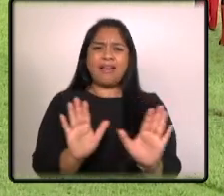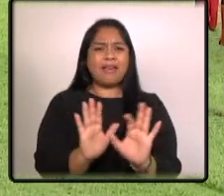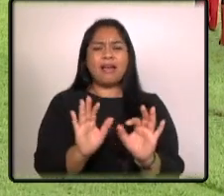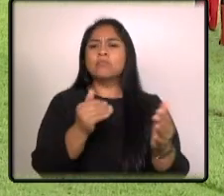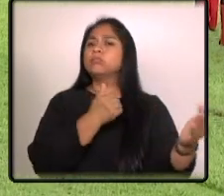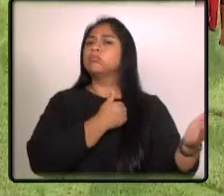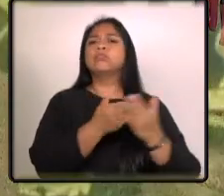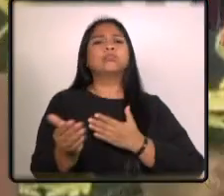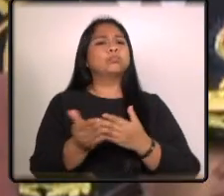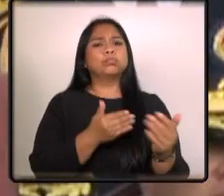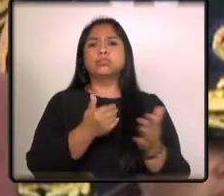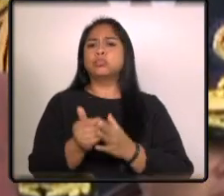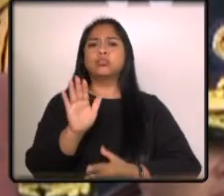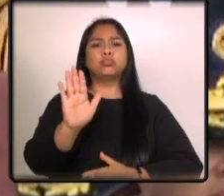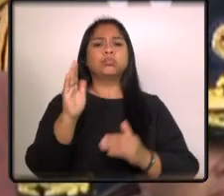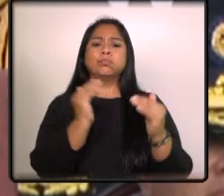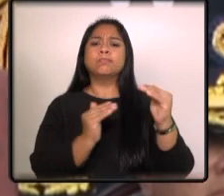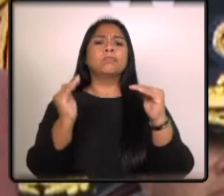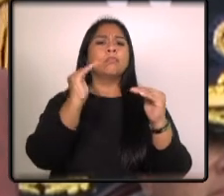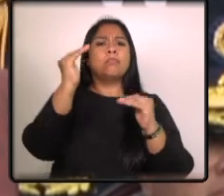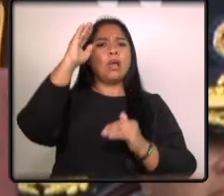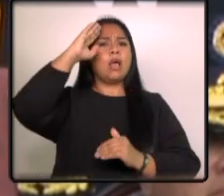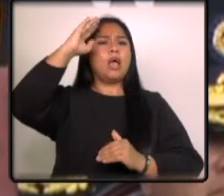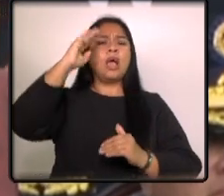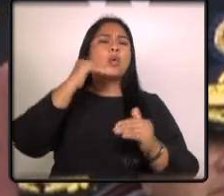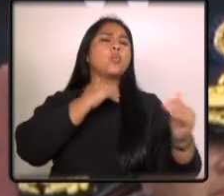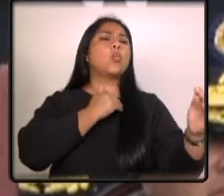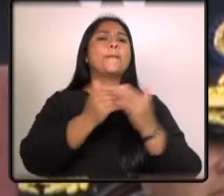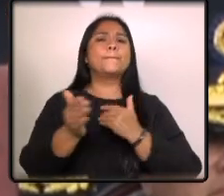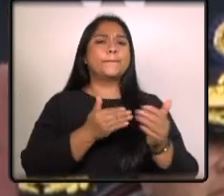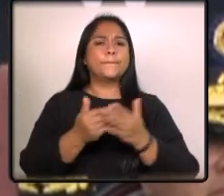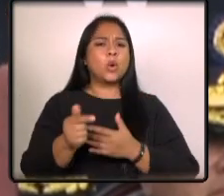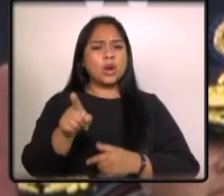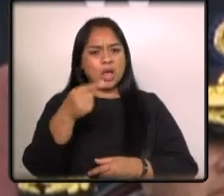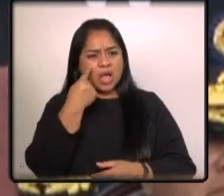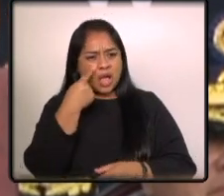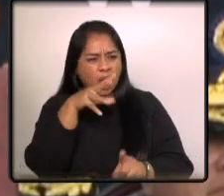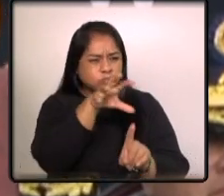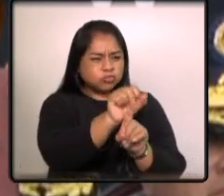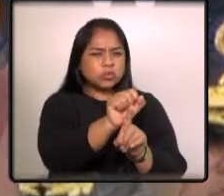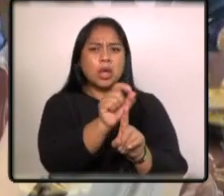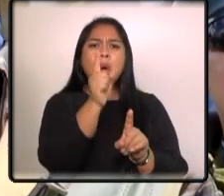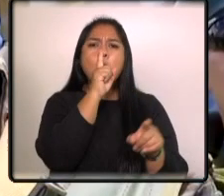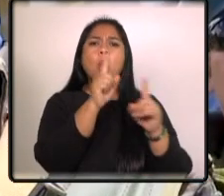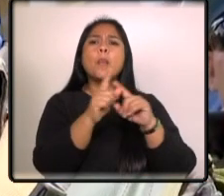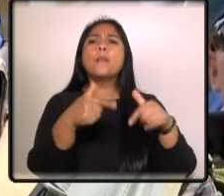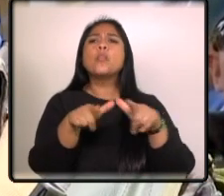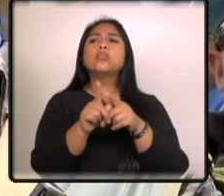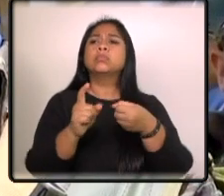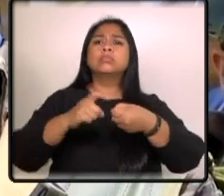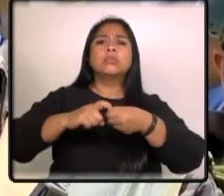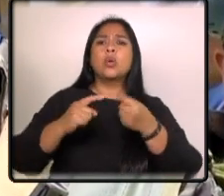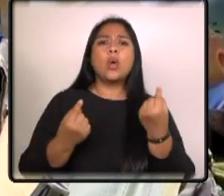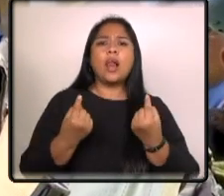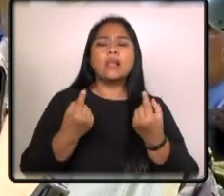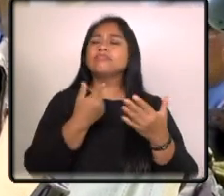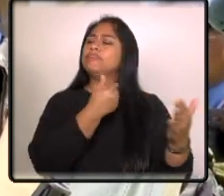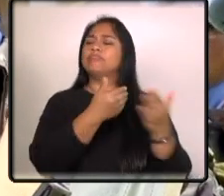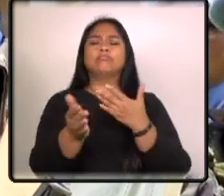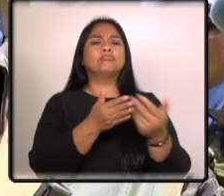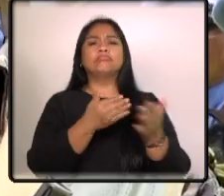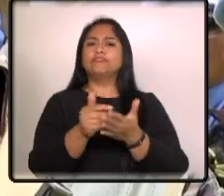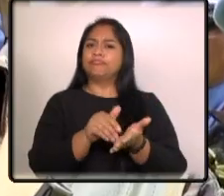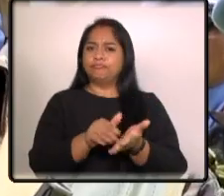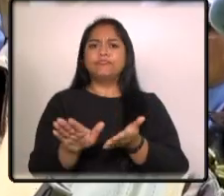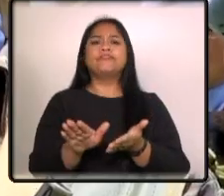importar su jerarquía militar y la posición que ocupe. Guatemala ha venido